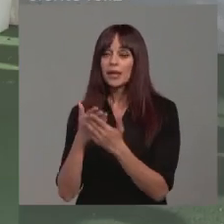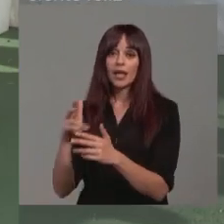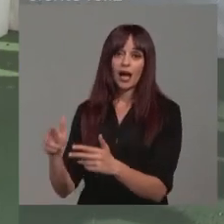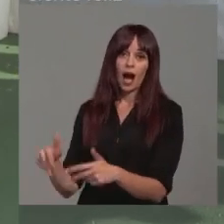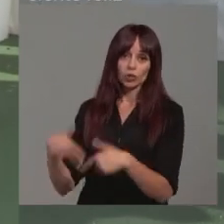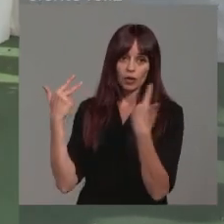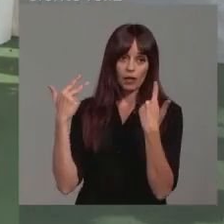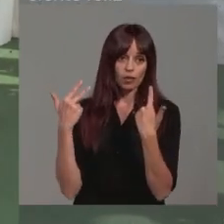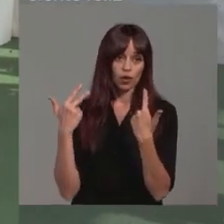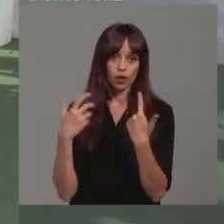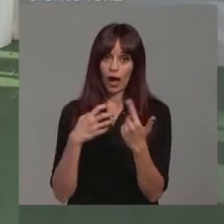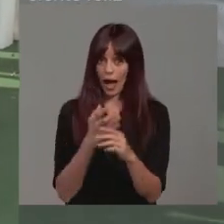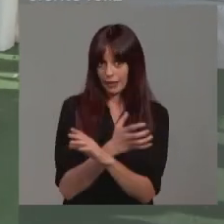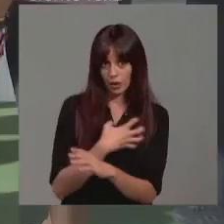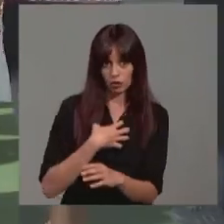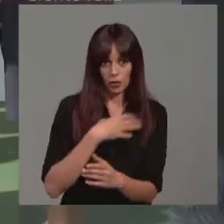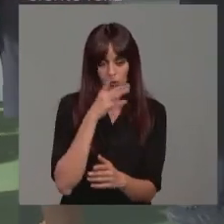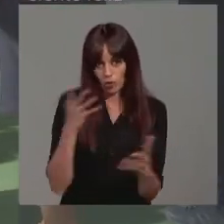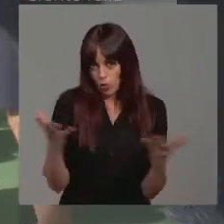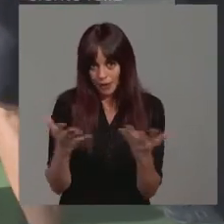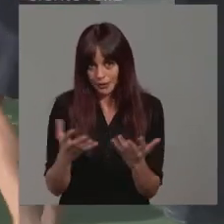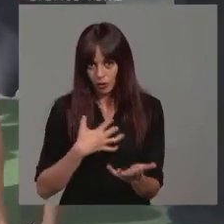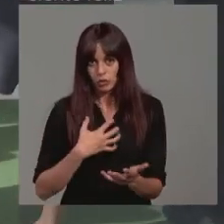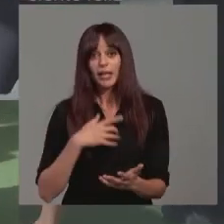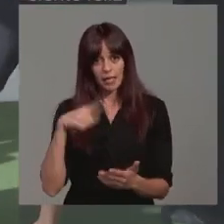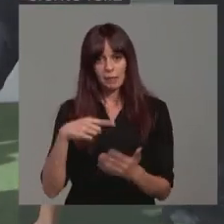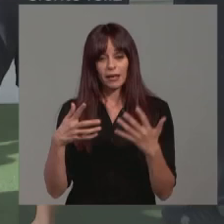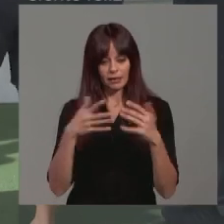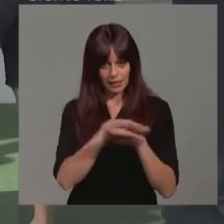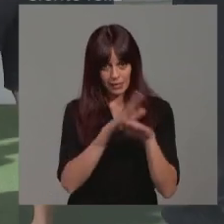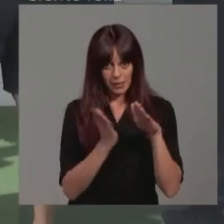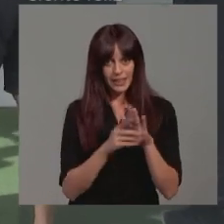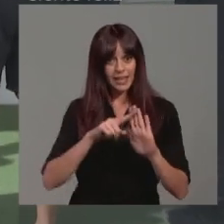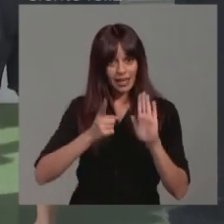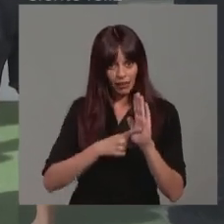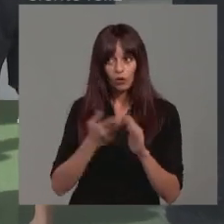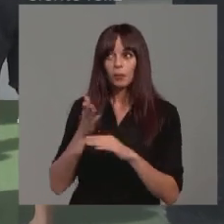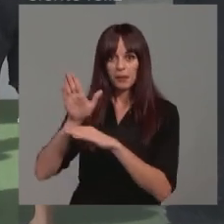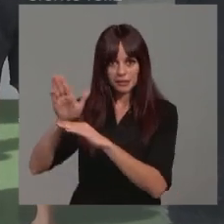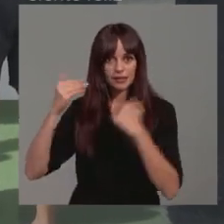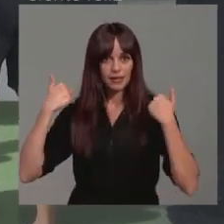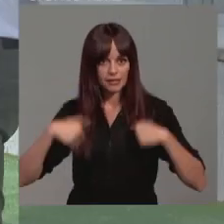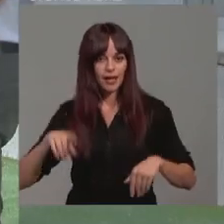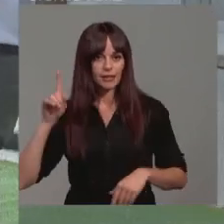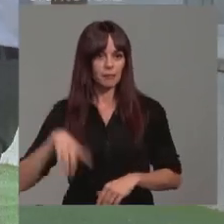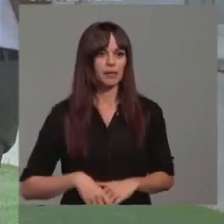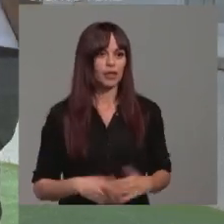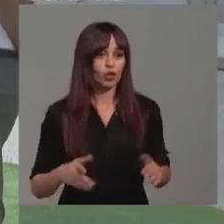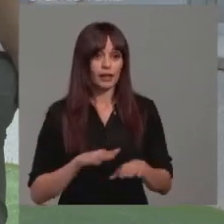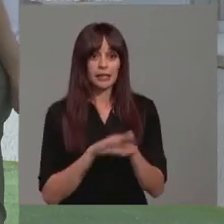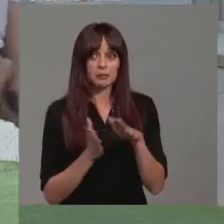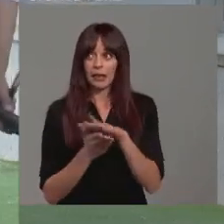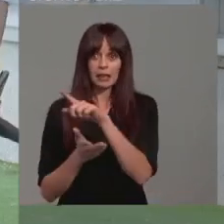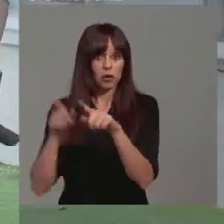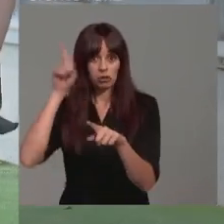con carácter previo, por carácter de urgencia, también se presentó el expediente de legalización pertinente. Es que el expediente no sabe